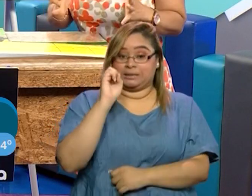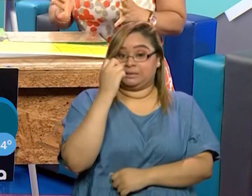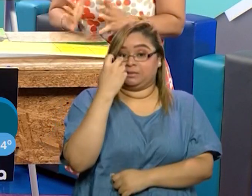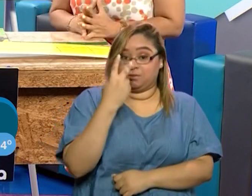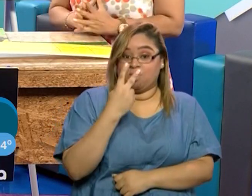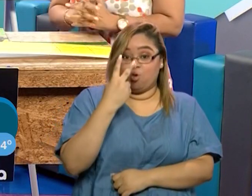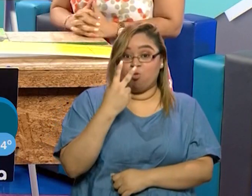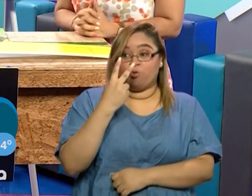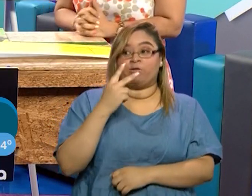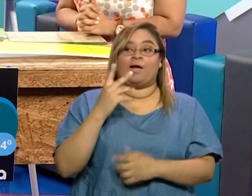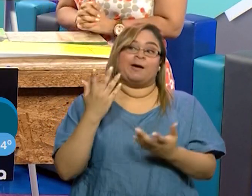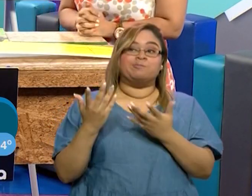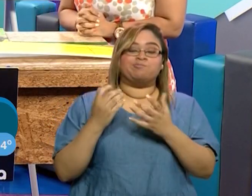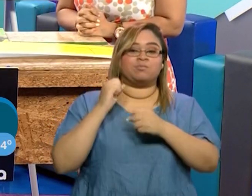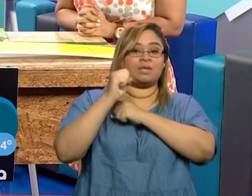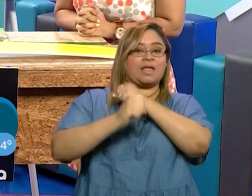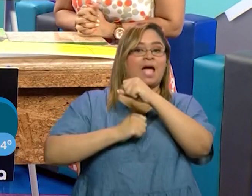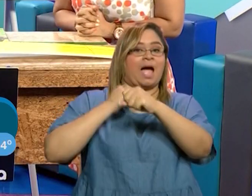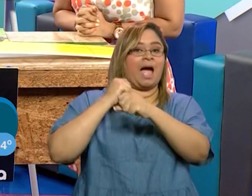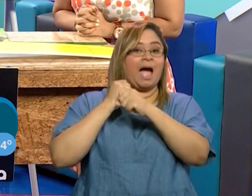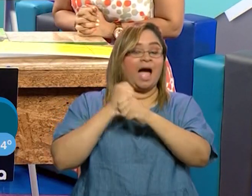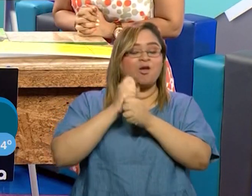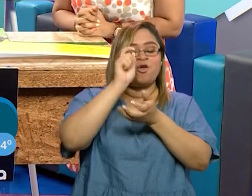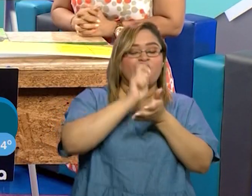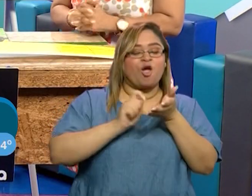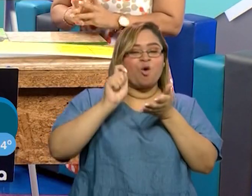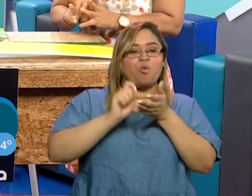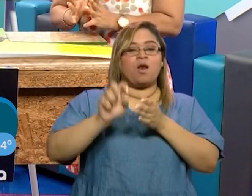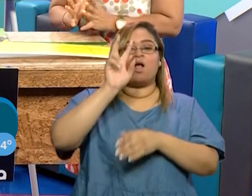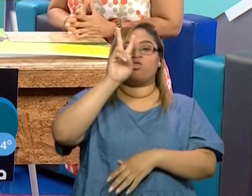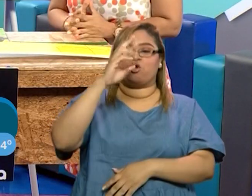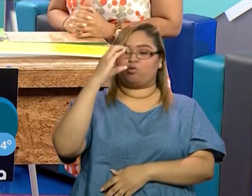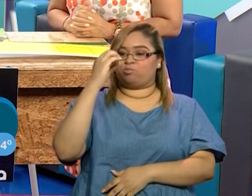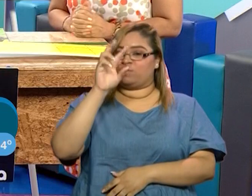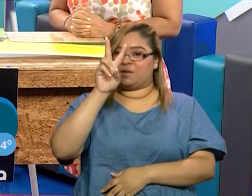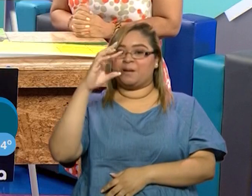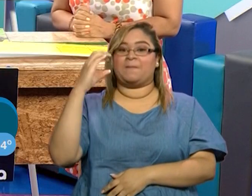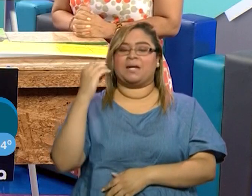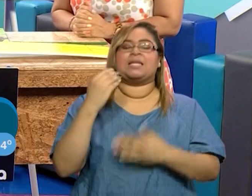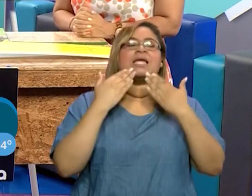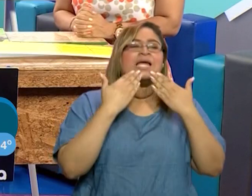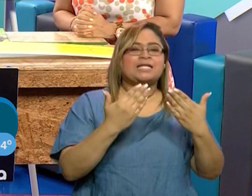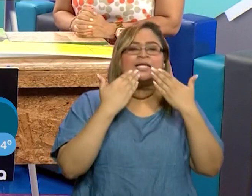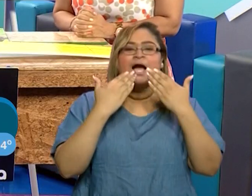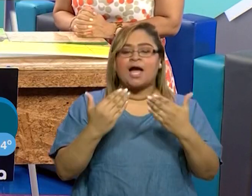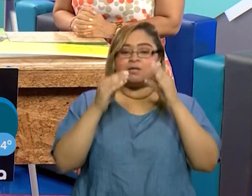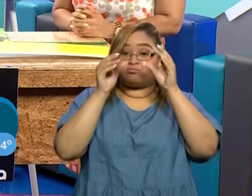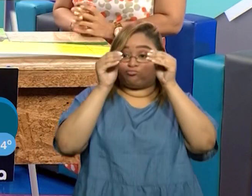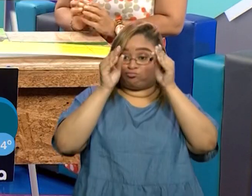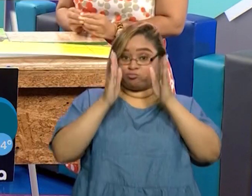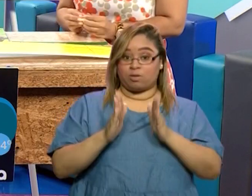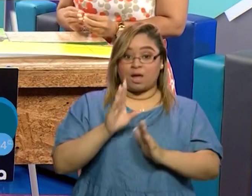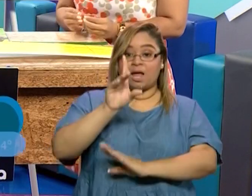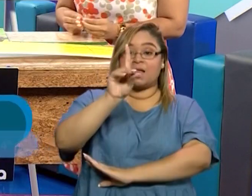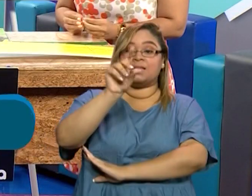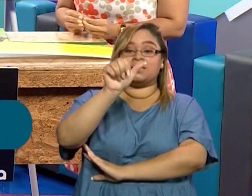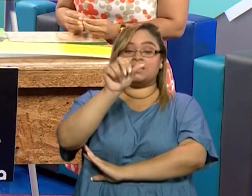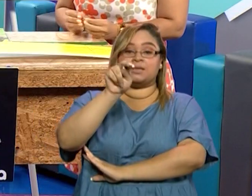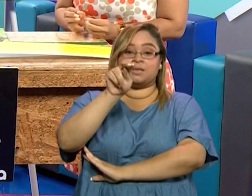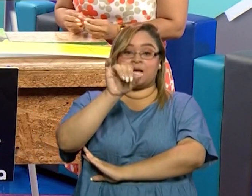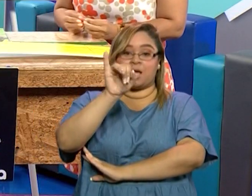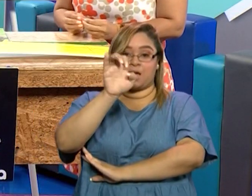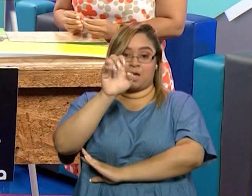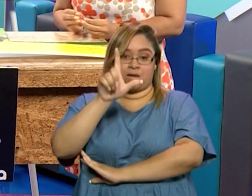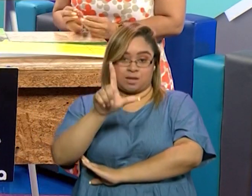trimestre del año escolar 2020. Quiero dar las gracias al profesor Daniel Medina, quien siempre